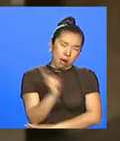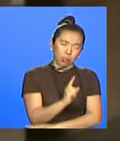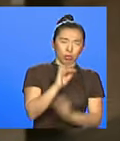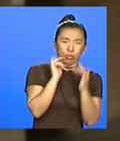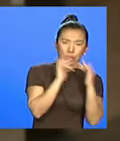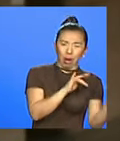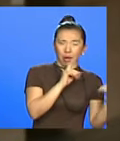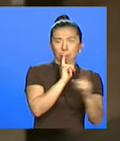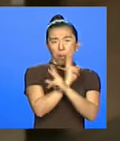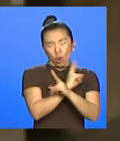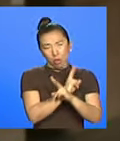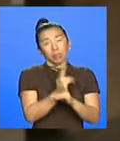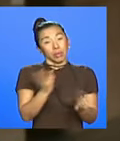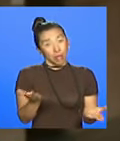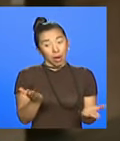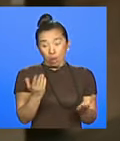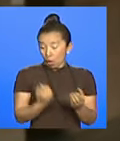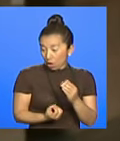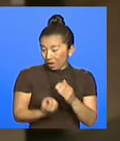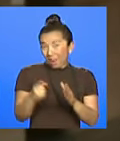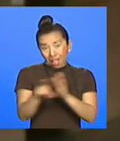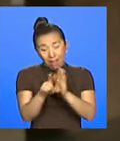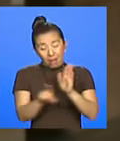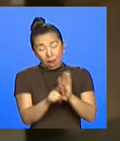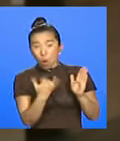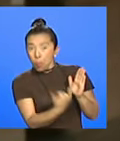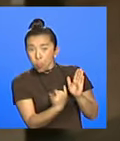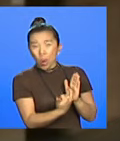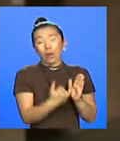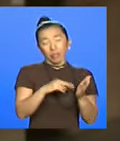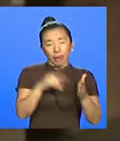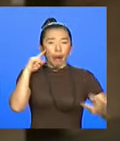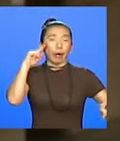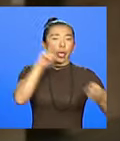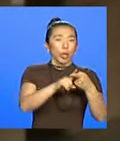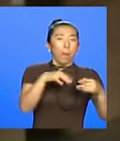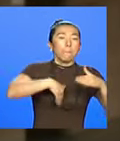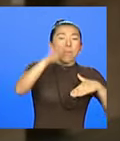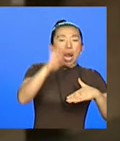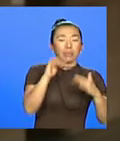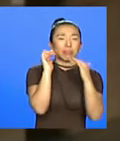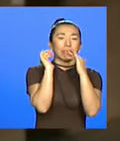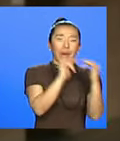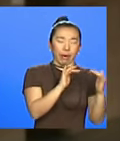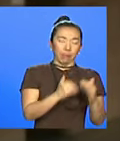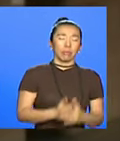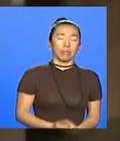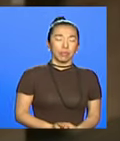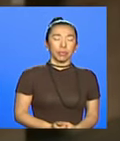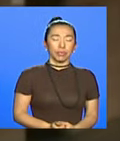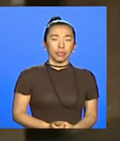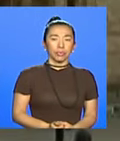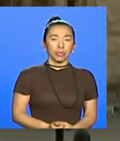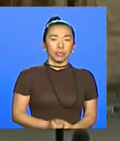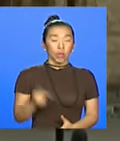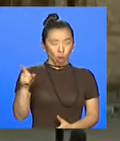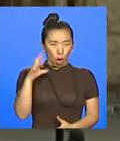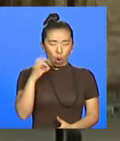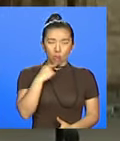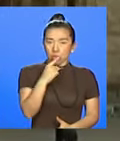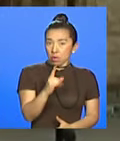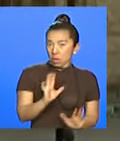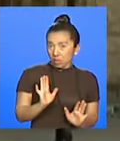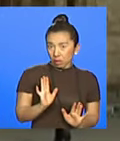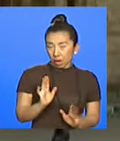por la violencia y que buena parte de las leyes y las instituciones que tenemos se crearon en función de una lucha armada. Uribe también afirmó que las